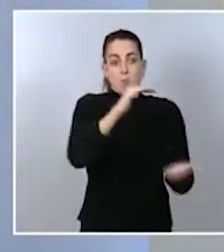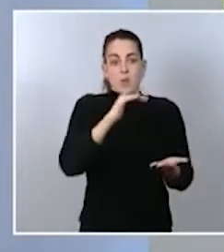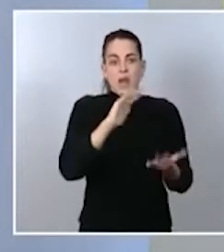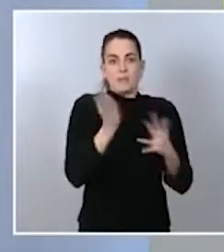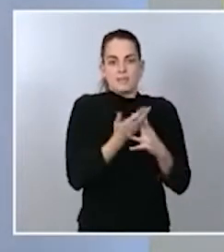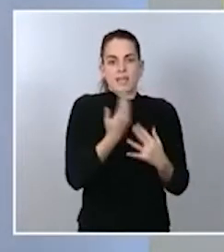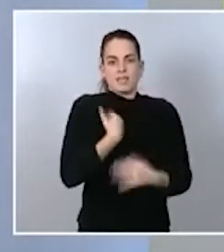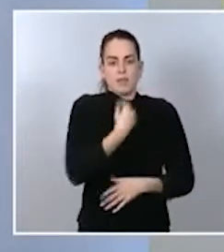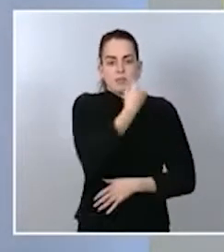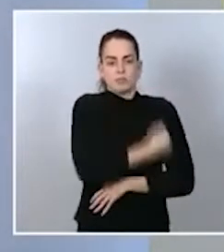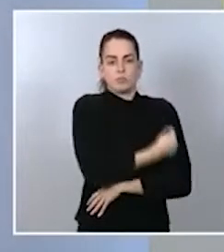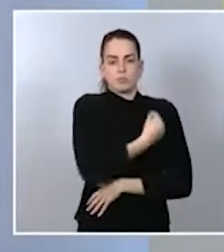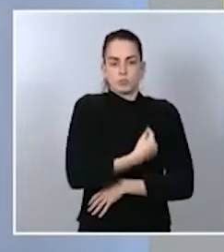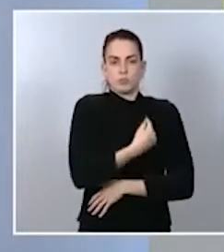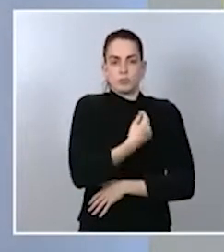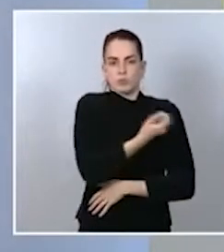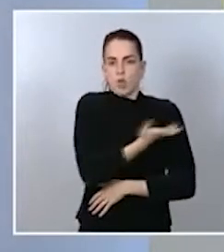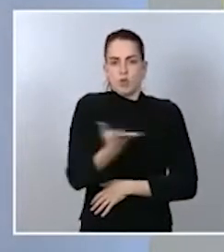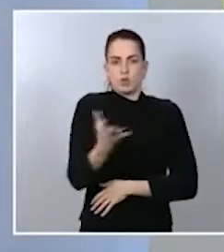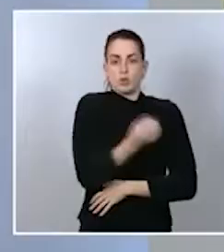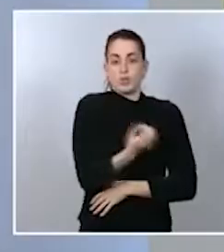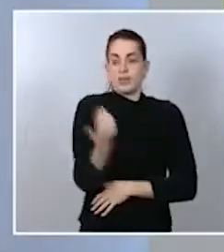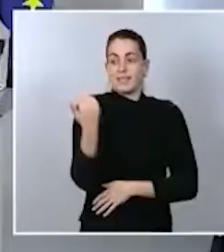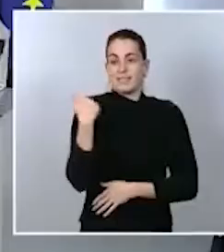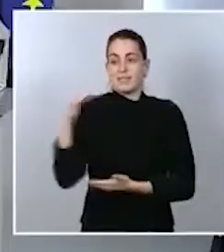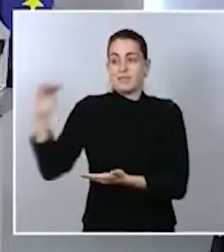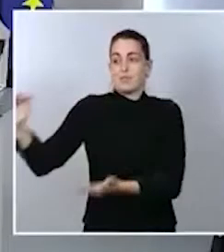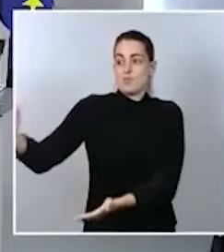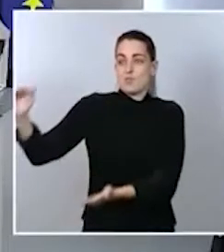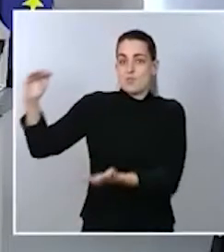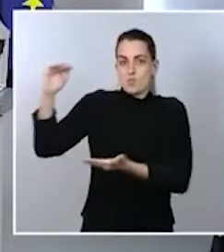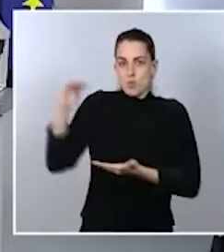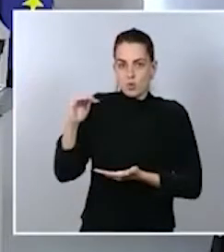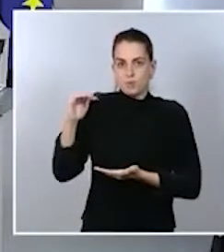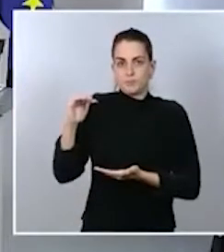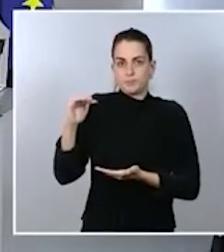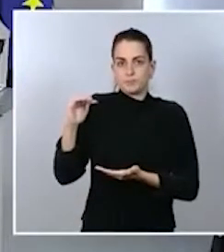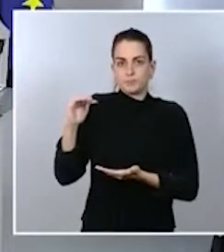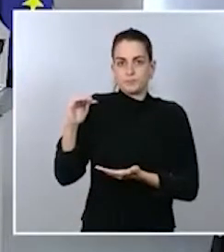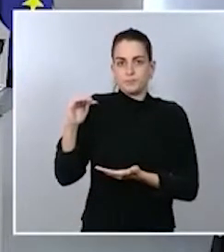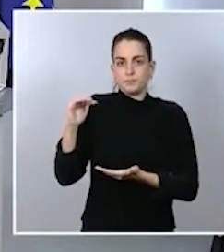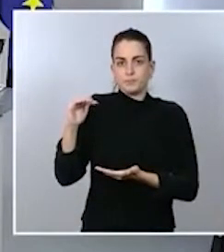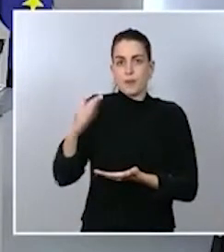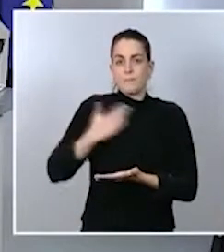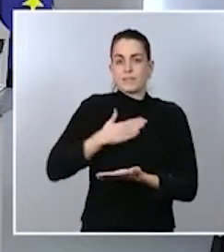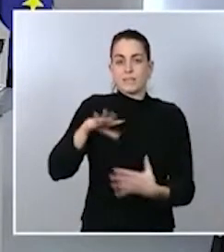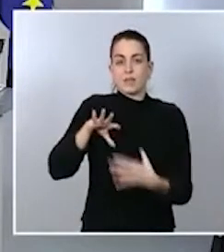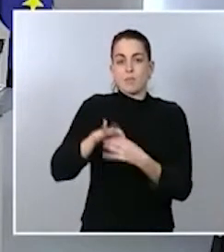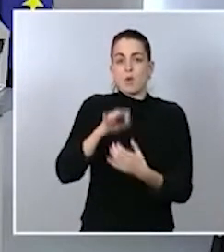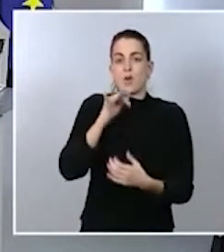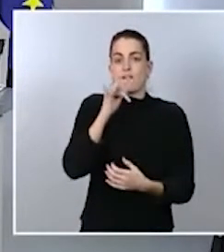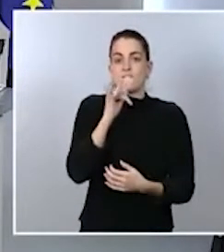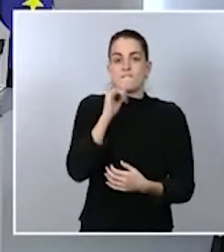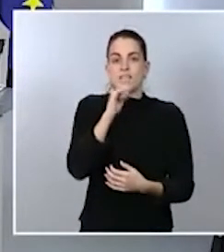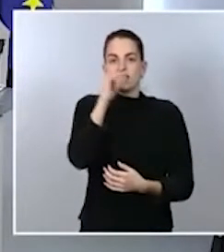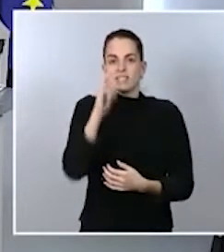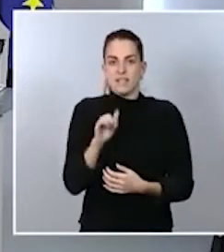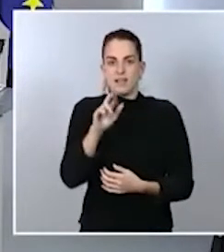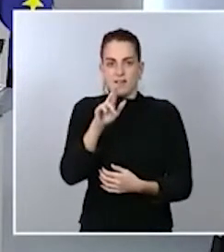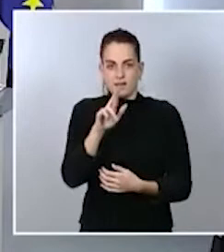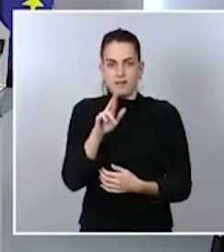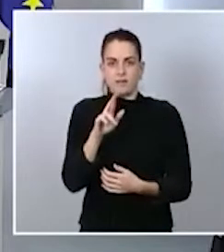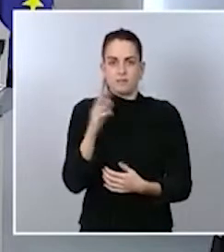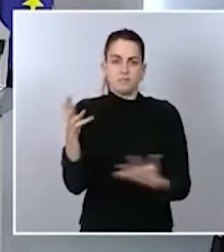Ayer llegaron las dosis pertinentes de la vacuna de Pfizer-BioNTech al torno a las 360